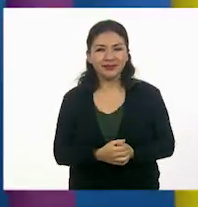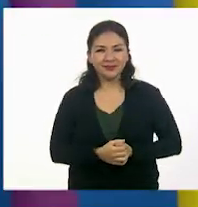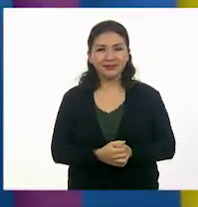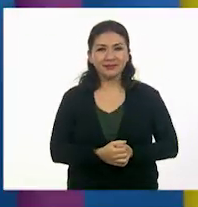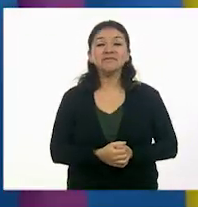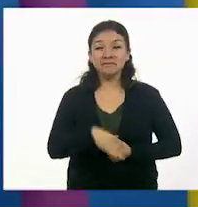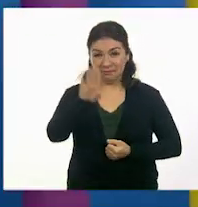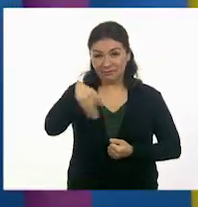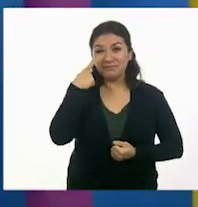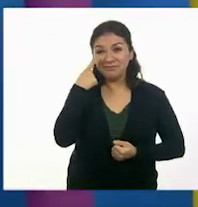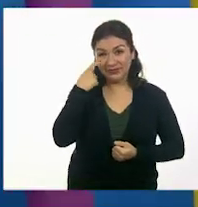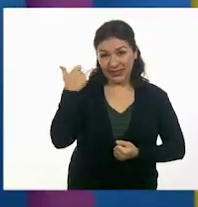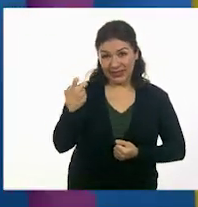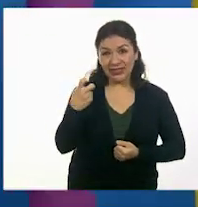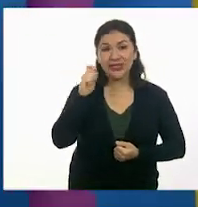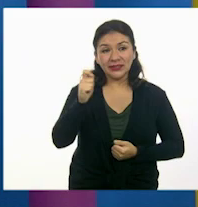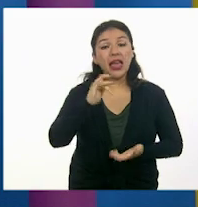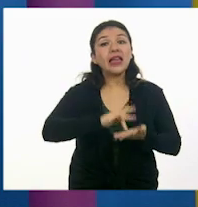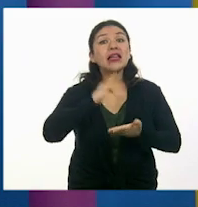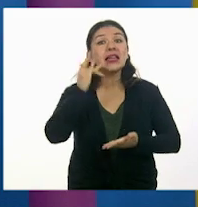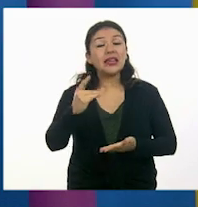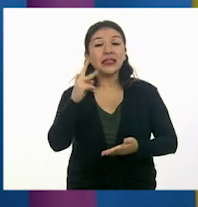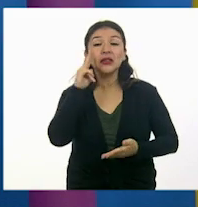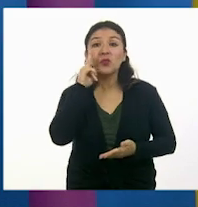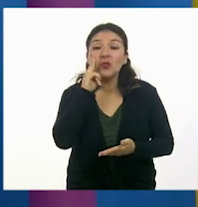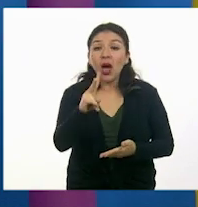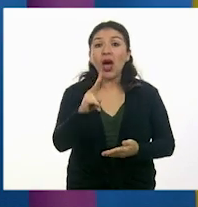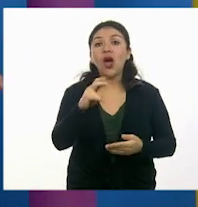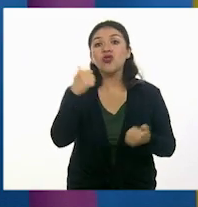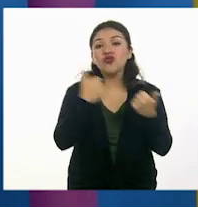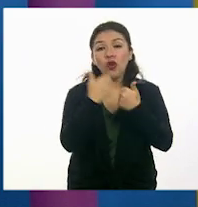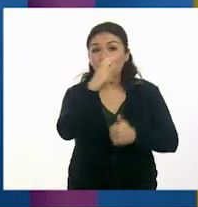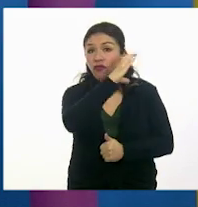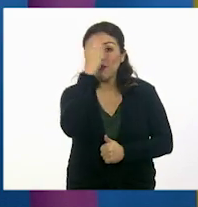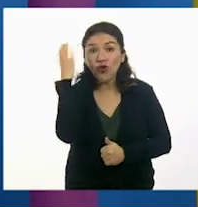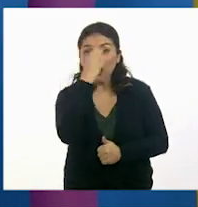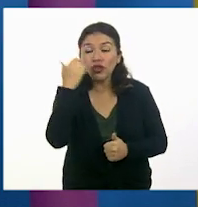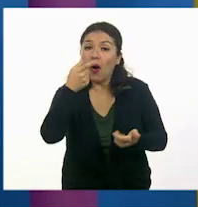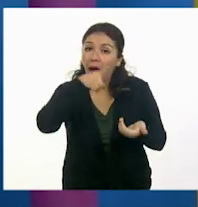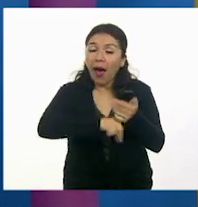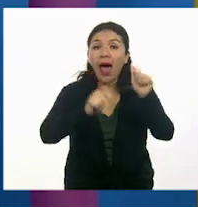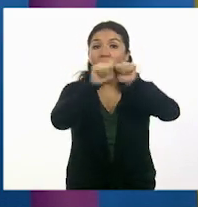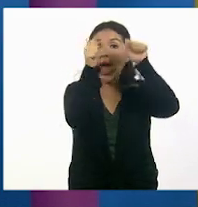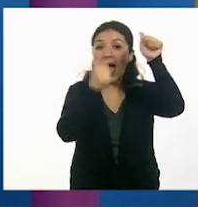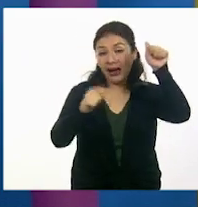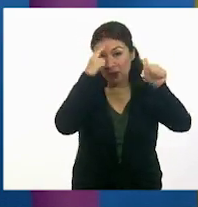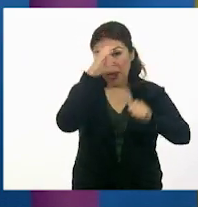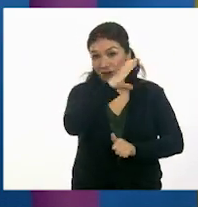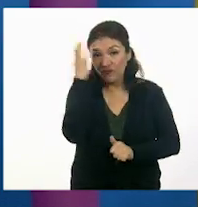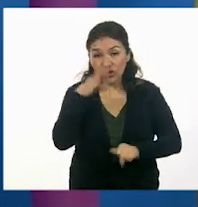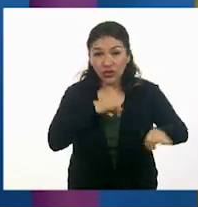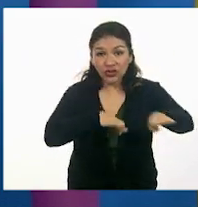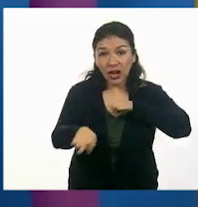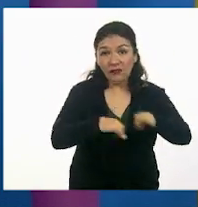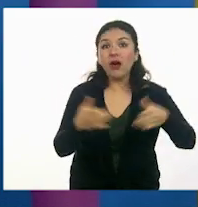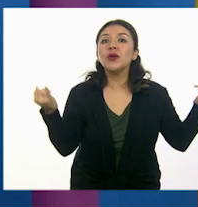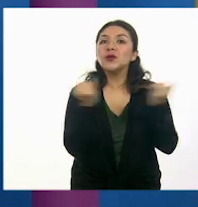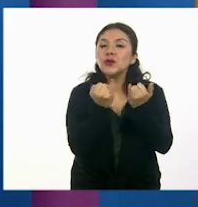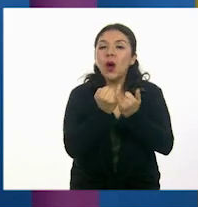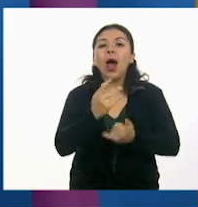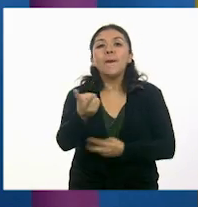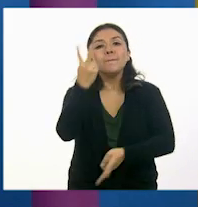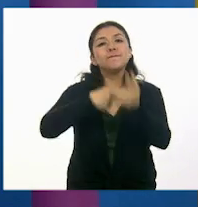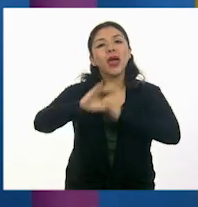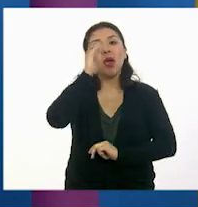Y mira, aquí está. Gracias a la evidencia que nos proporciona el arte de la fotografía, también accedemos al